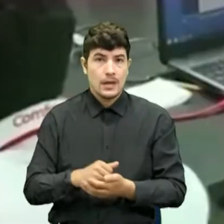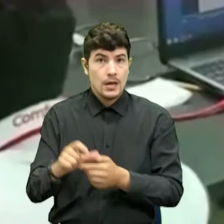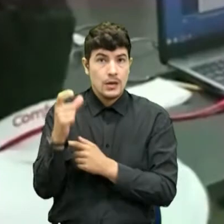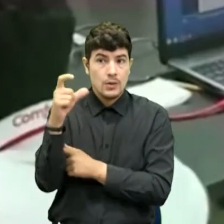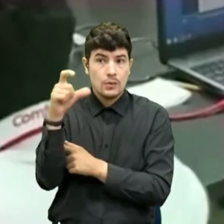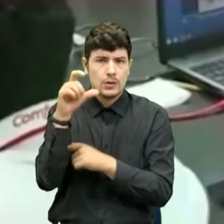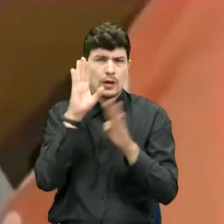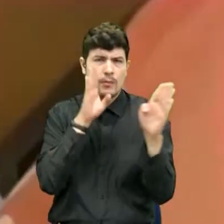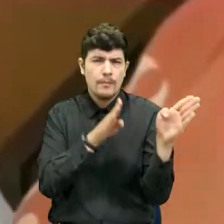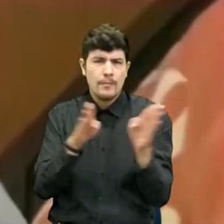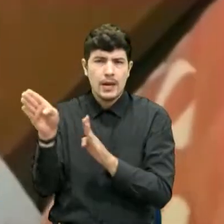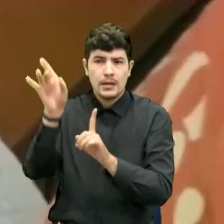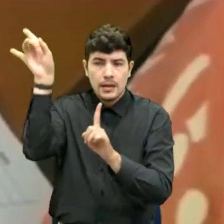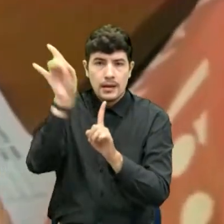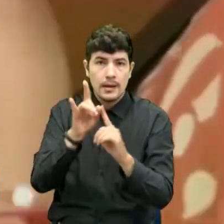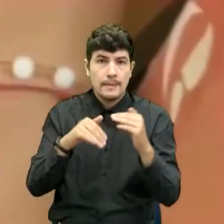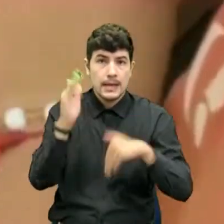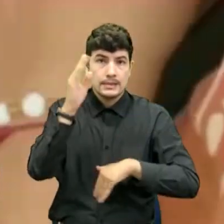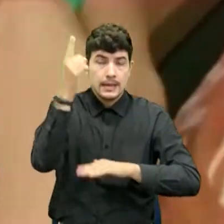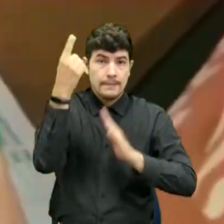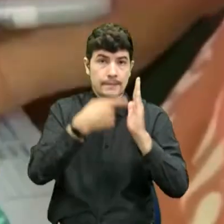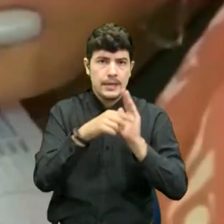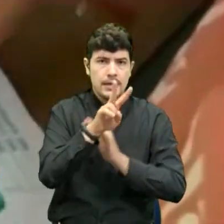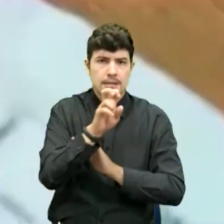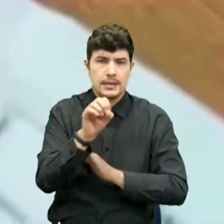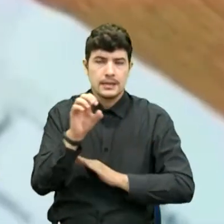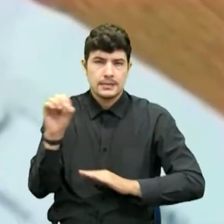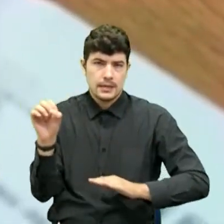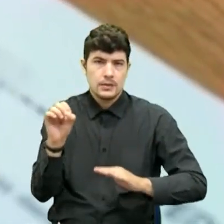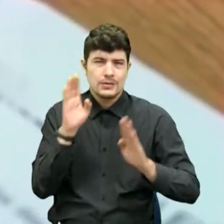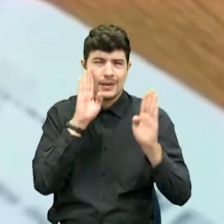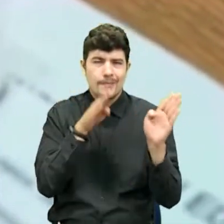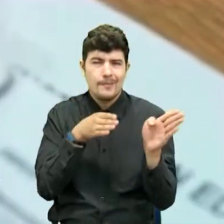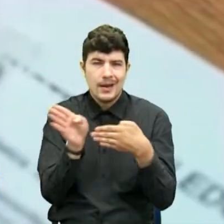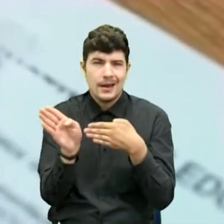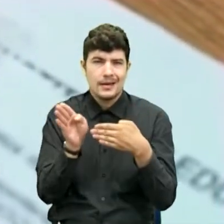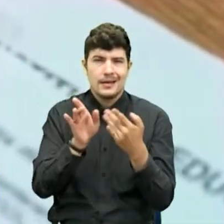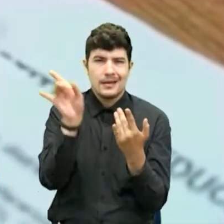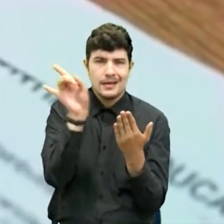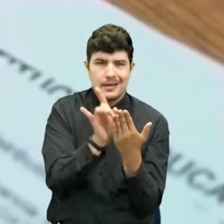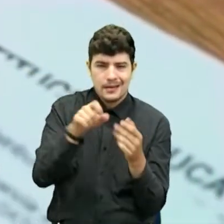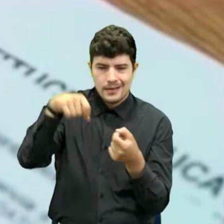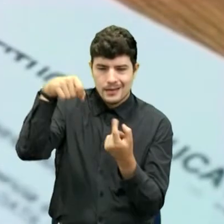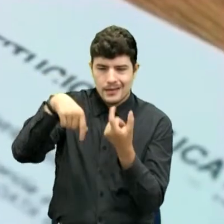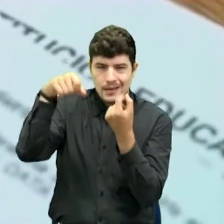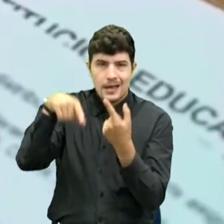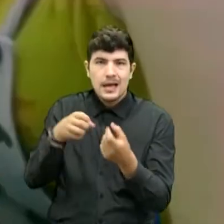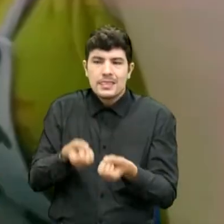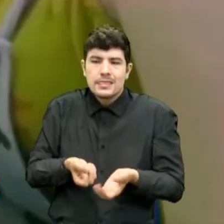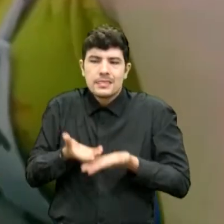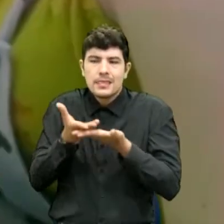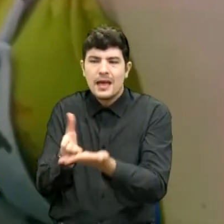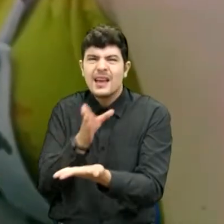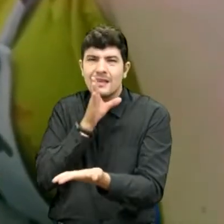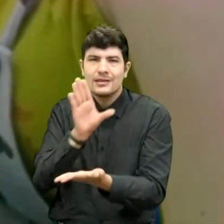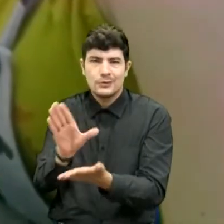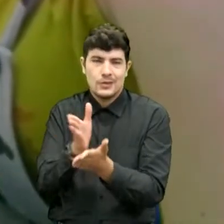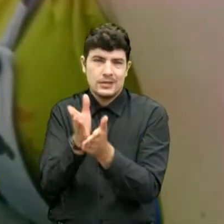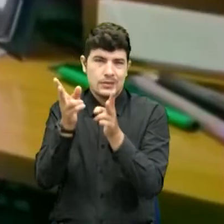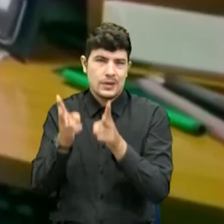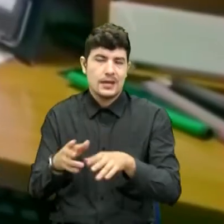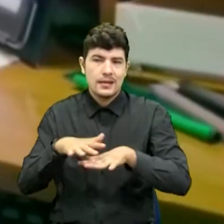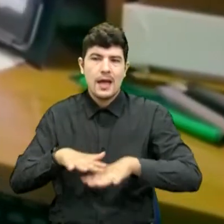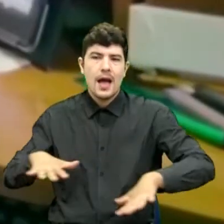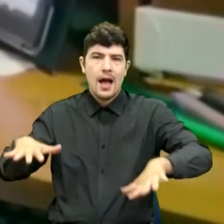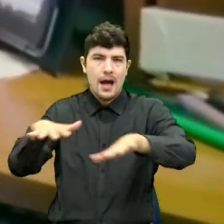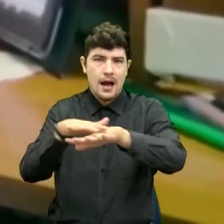plan de conectividad de más de 1.700 planes de datos, los cuales estarán siendo distribuidos en las zonas apartadas de la ciudad y el área rural,